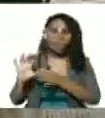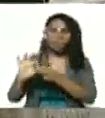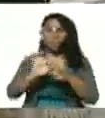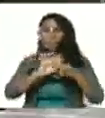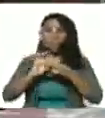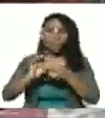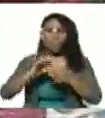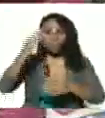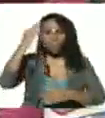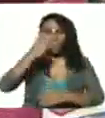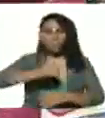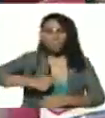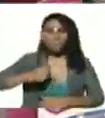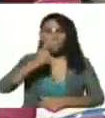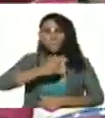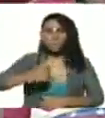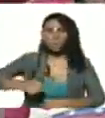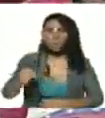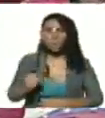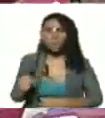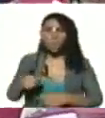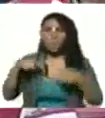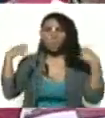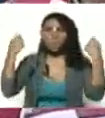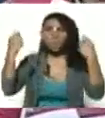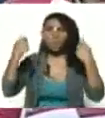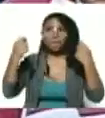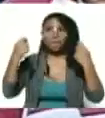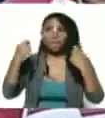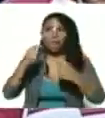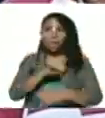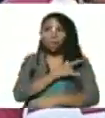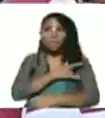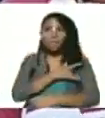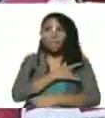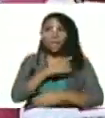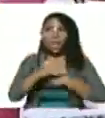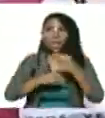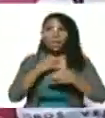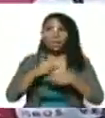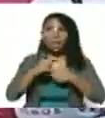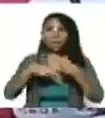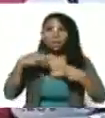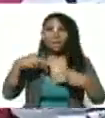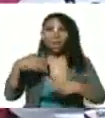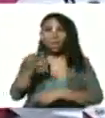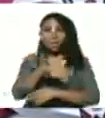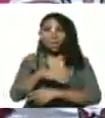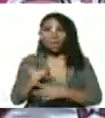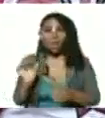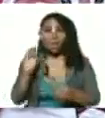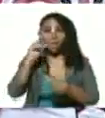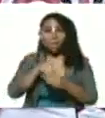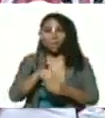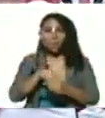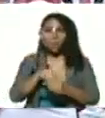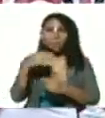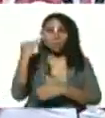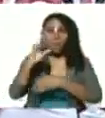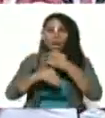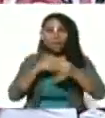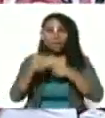cívico militar policial y popular universidad creada en revolución donde las instalaciones son